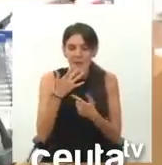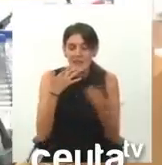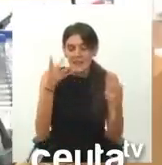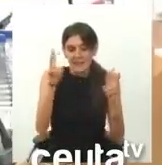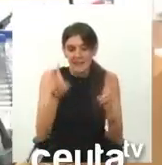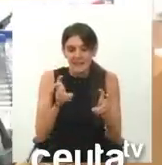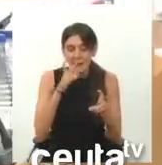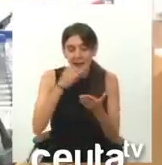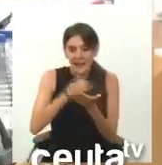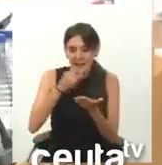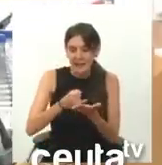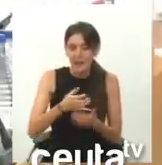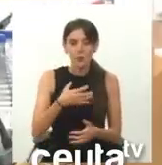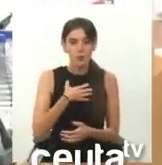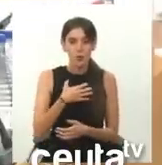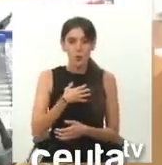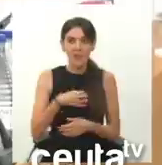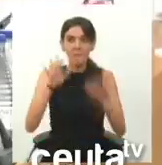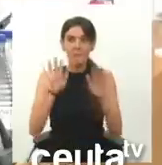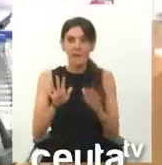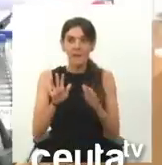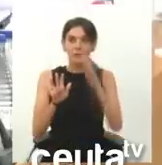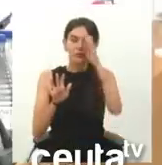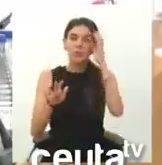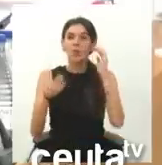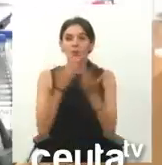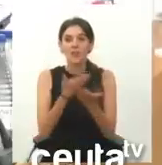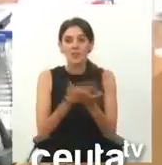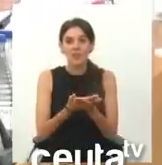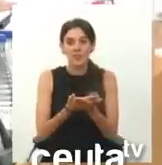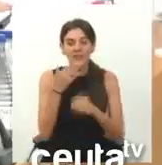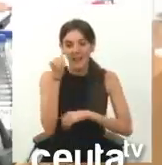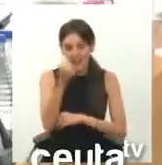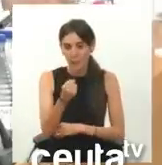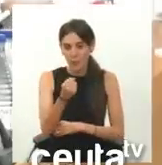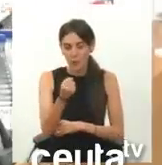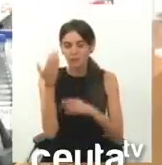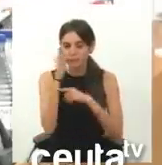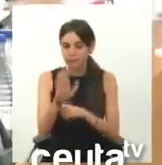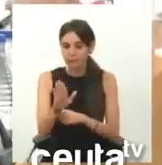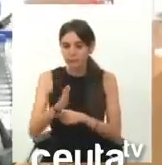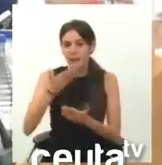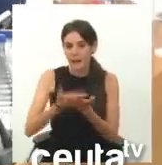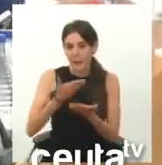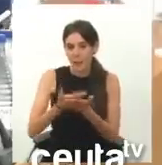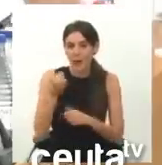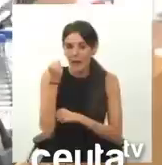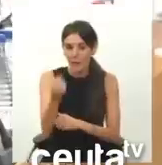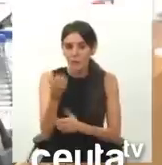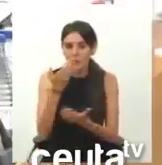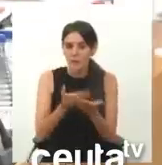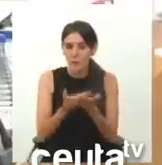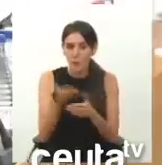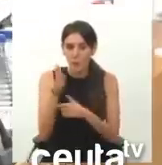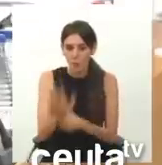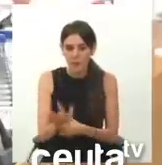garantizado, pero la solicitud, el apoyo se debe mostrar. El apoyo se debe